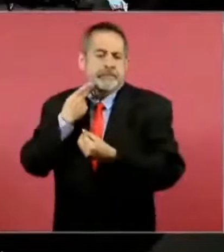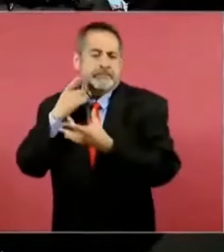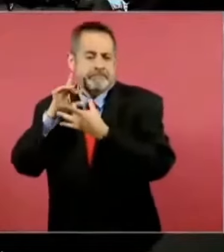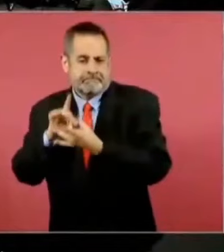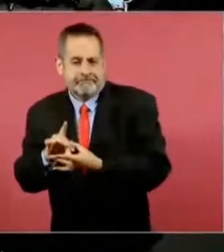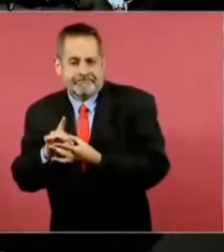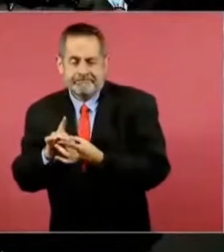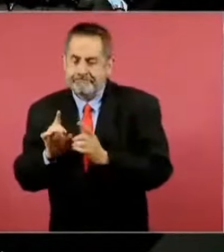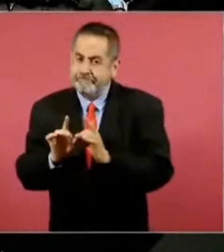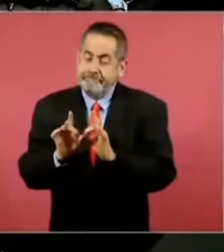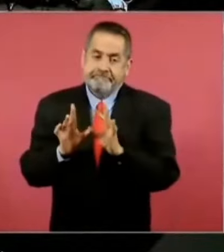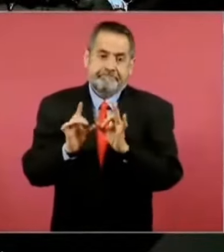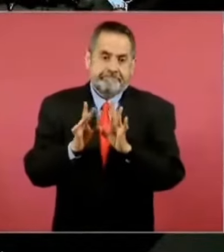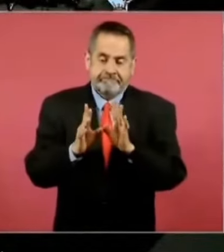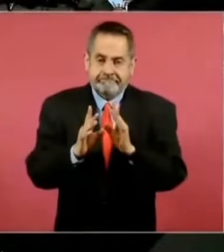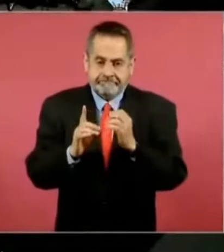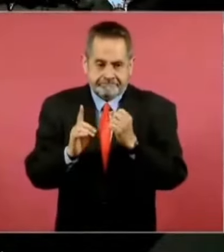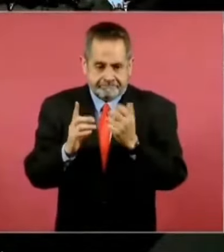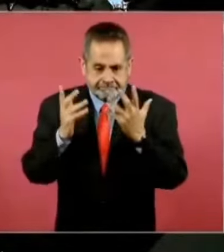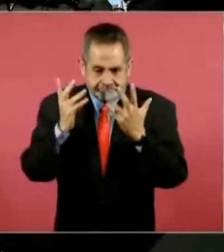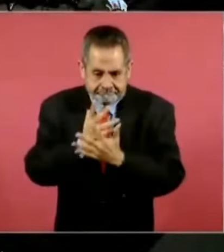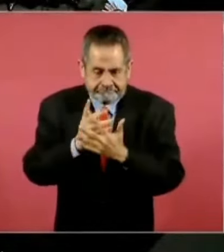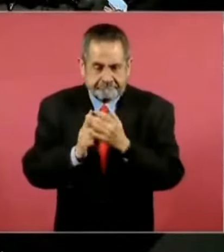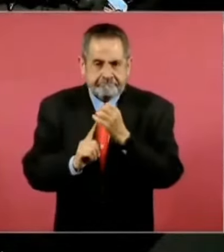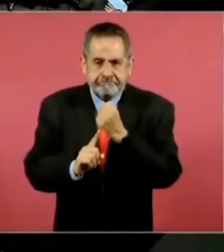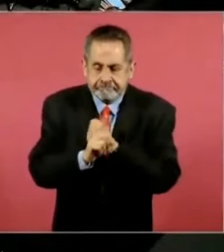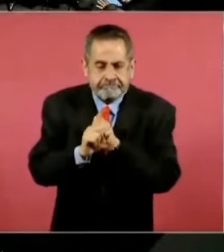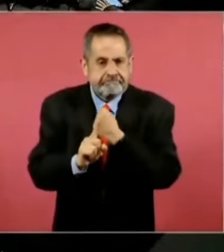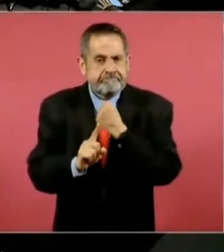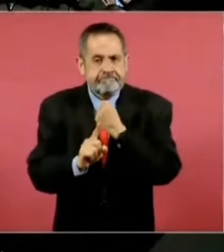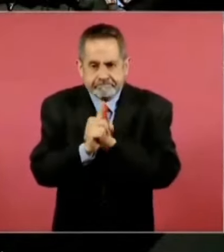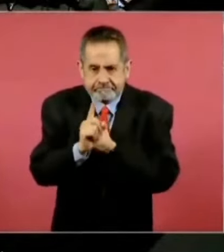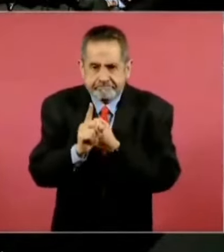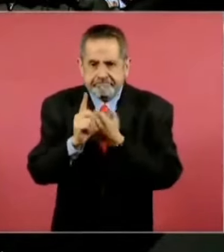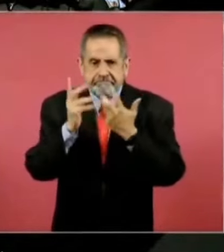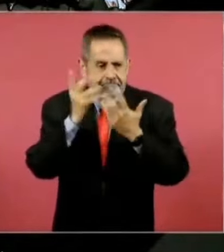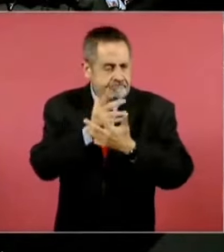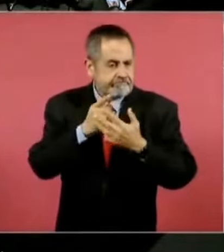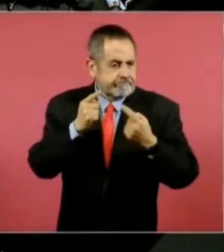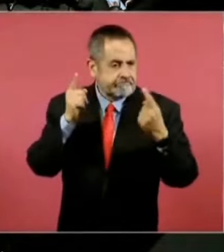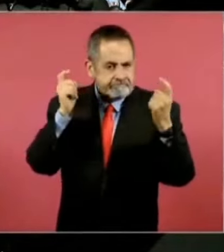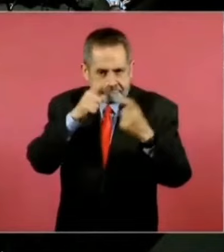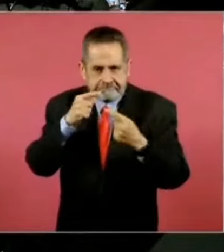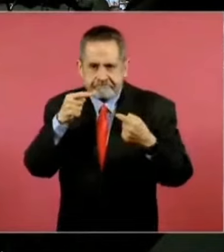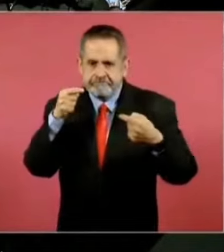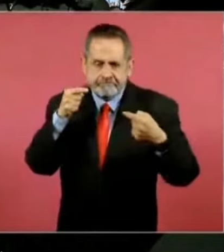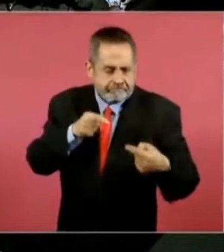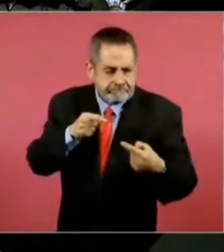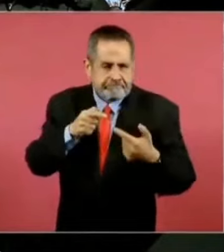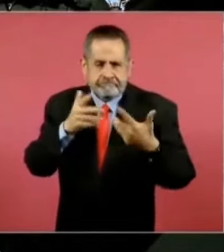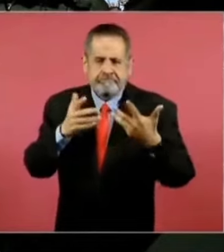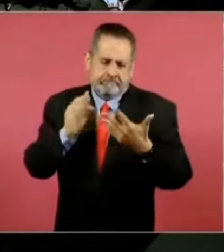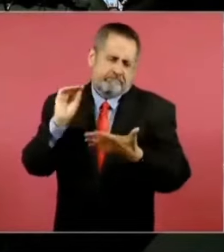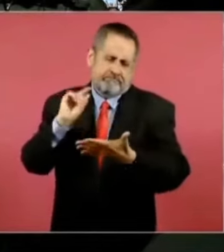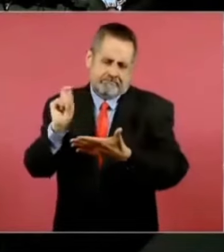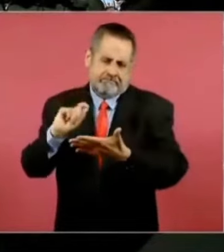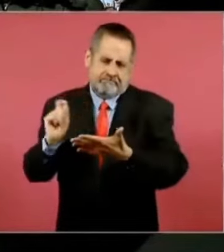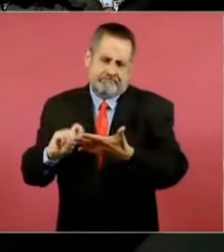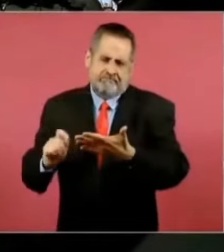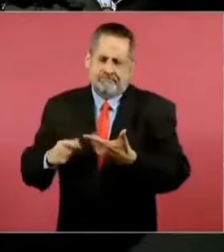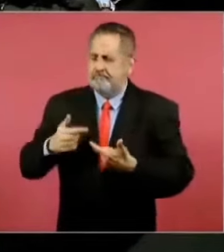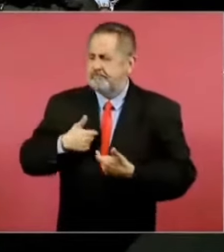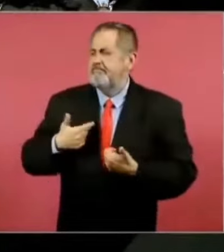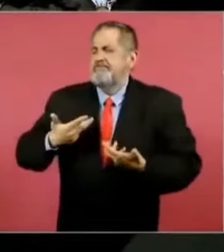problemas, hay adversidades, y cómo debe uno